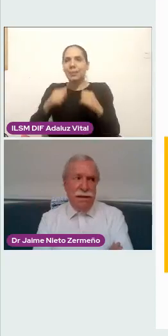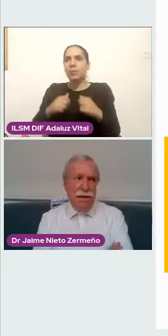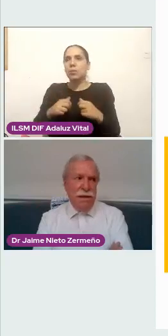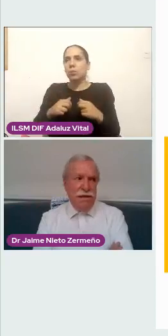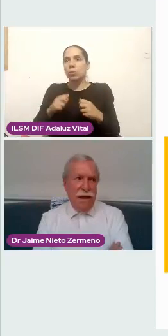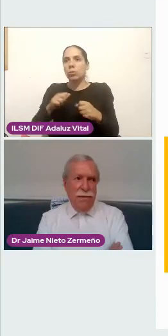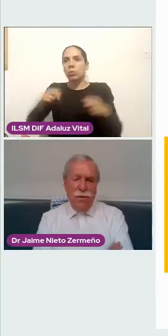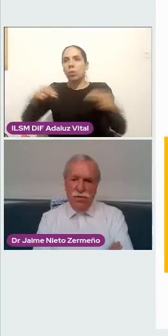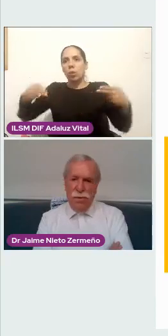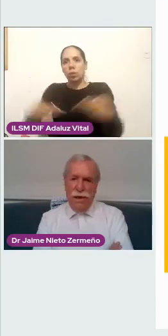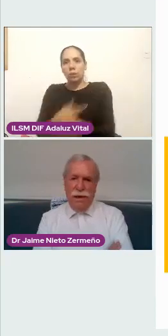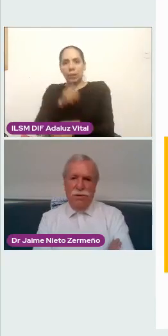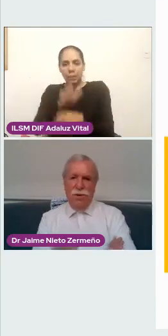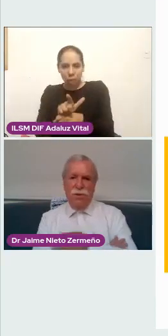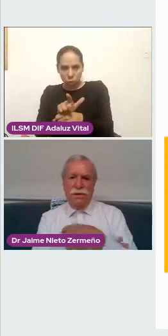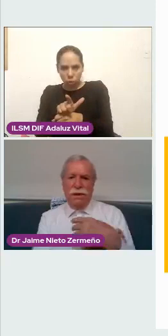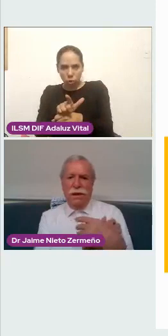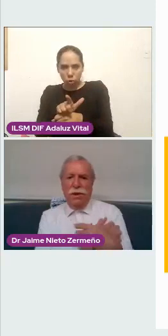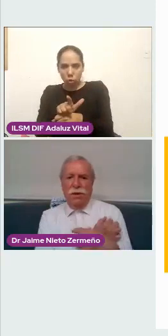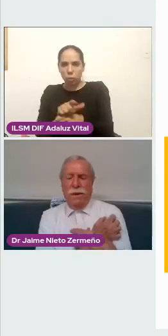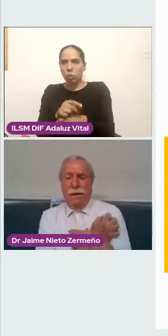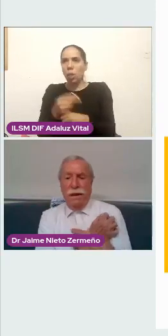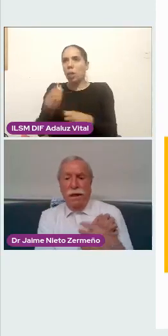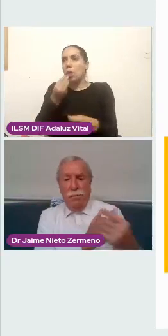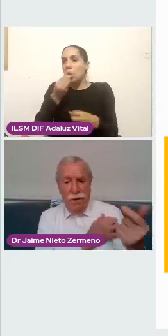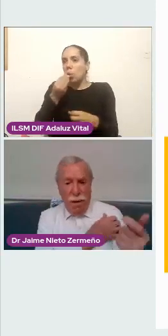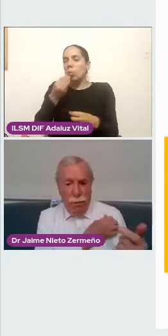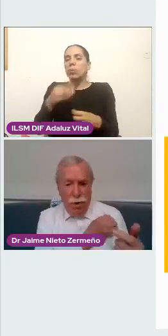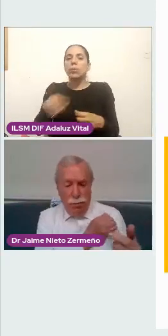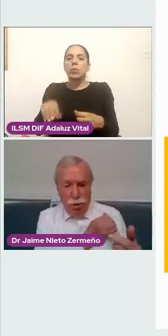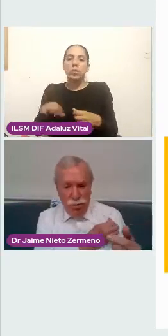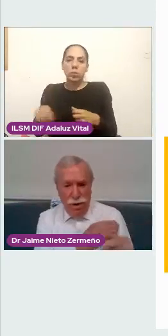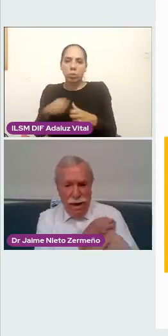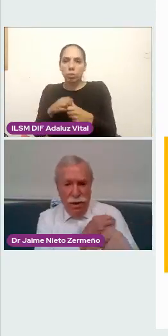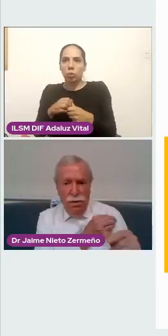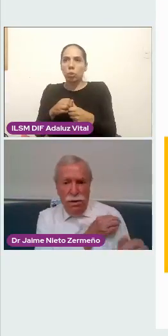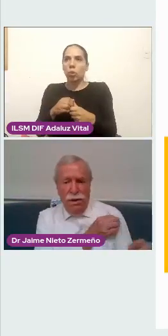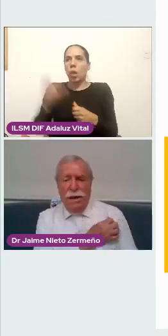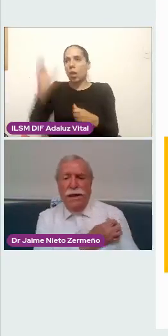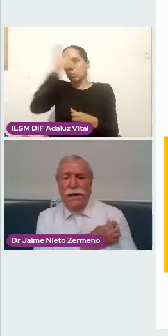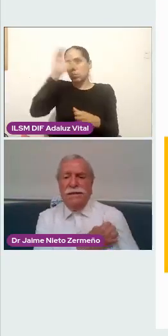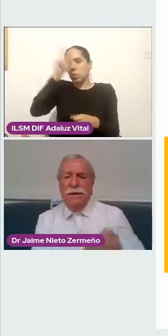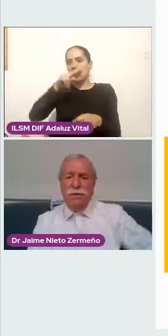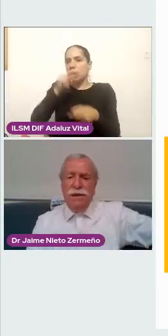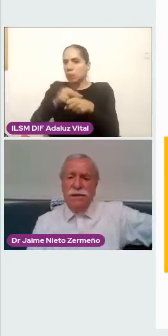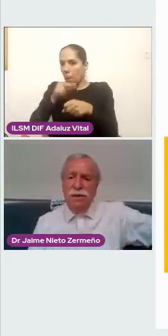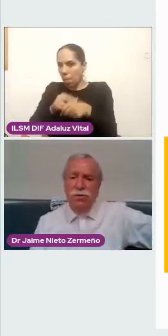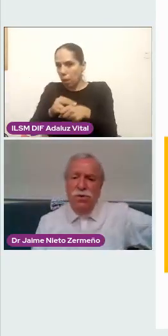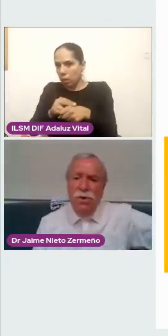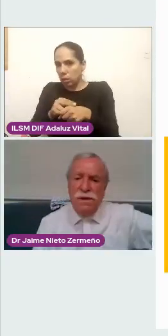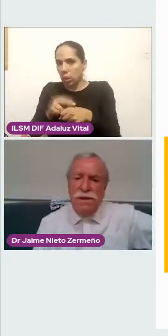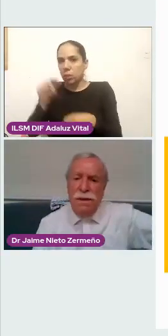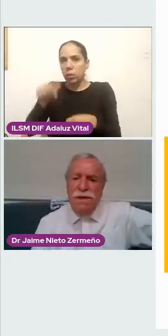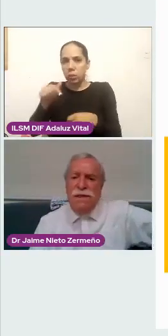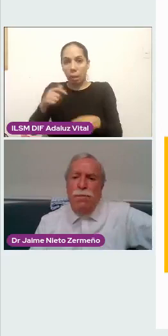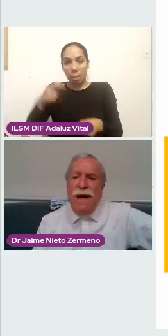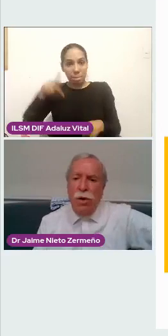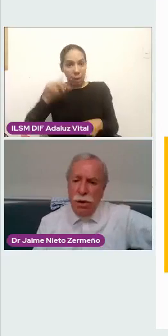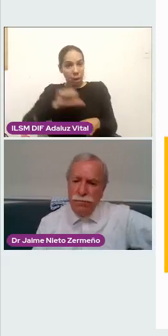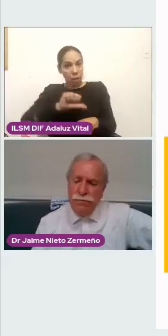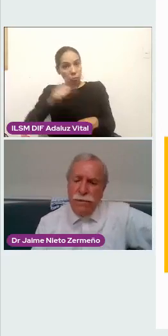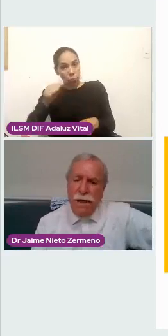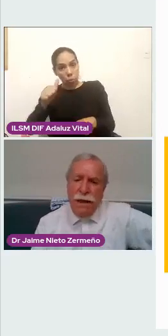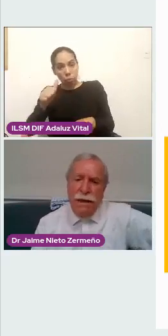Médicas Salvador Subirán. Son los que nos mantienen. Pero, por otro lado, esta otra institución que se llama